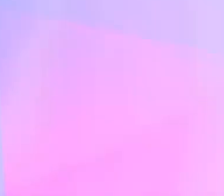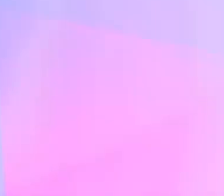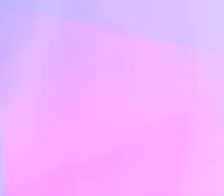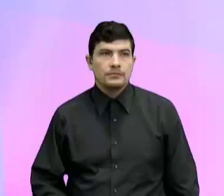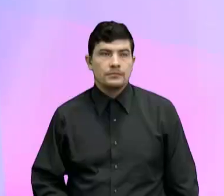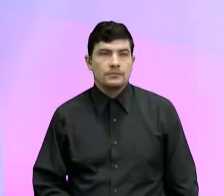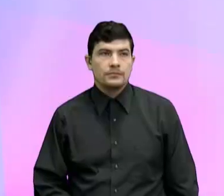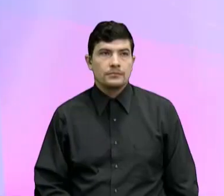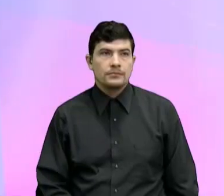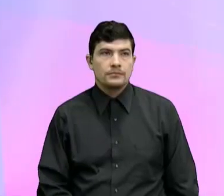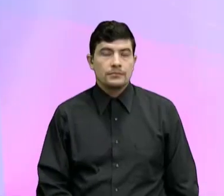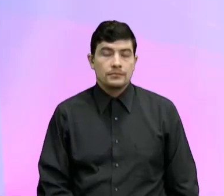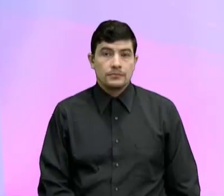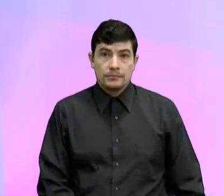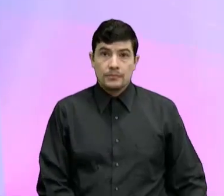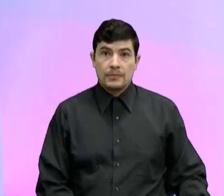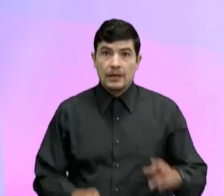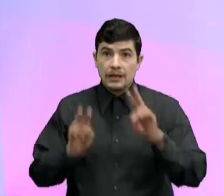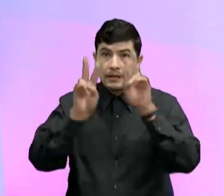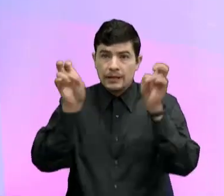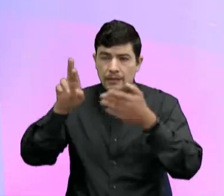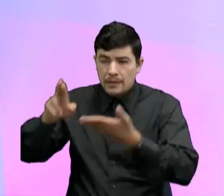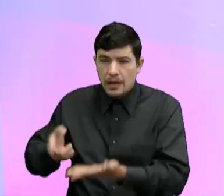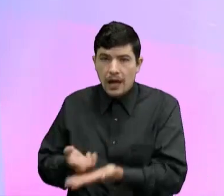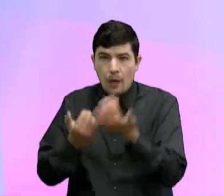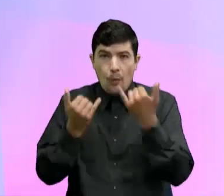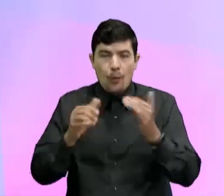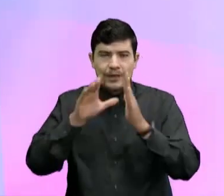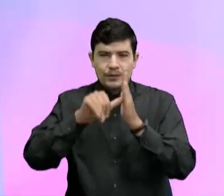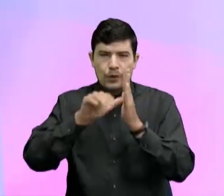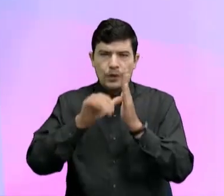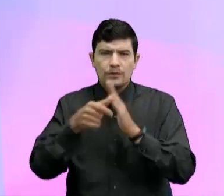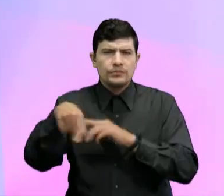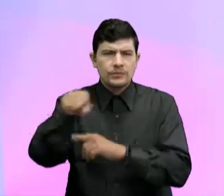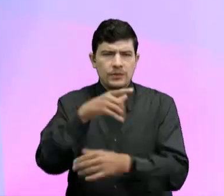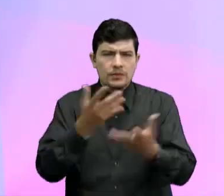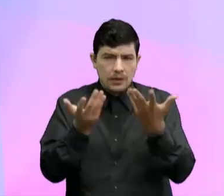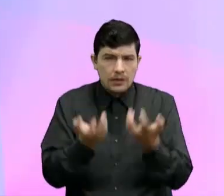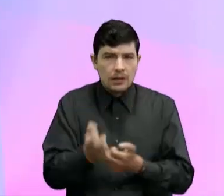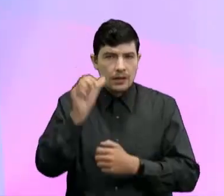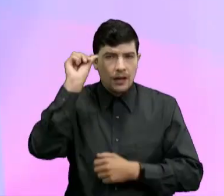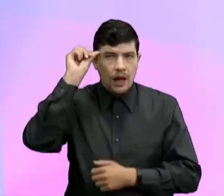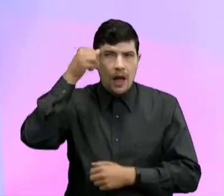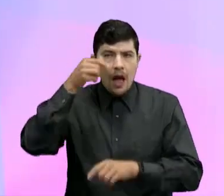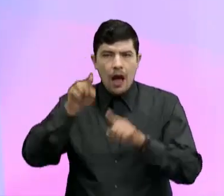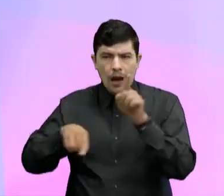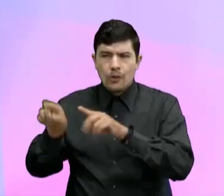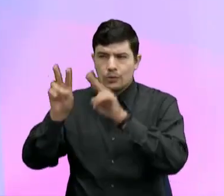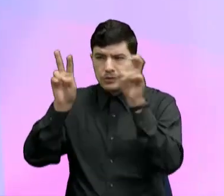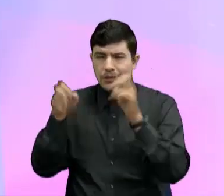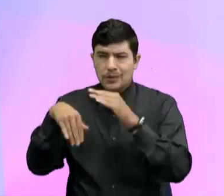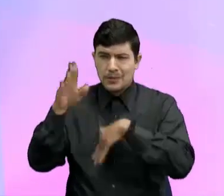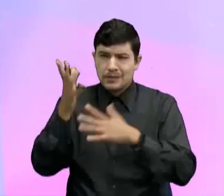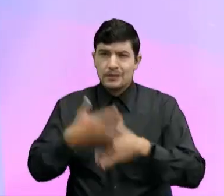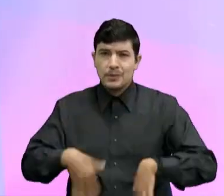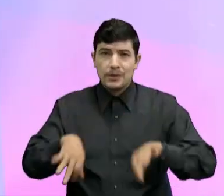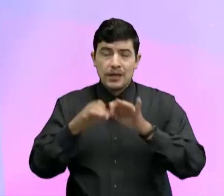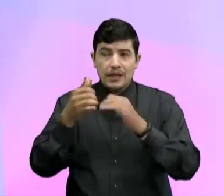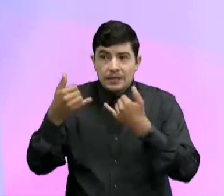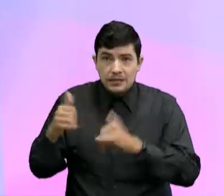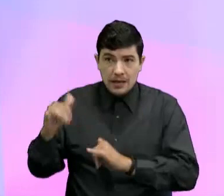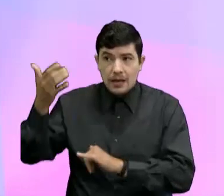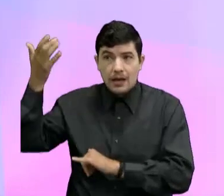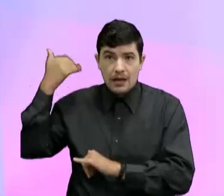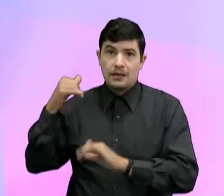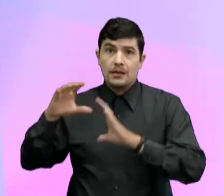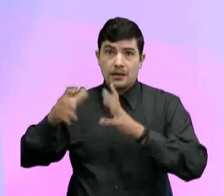Nuestro refuerzo del día de hoy Es Ciencias Sociales Si ustedes quieren recordar Algunos de los temas más importantes Que ya